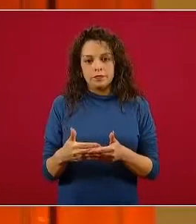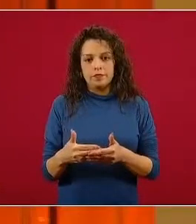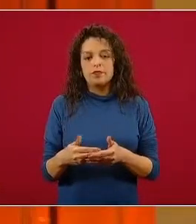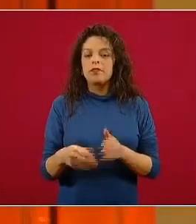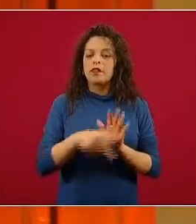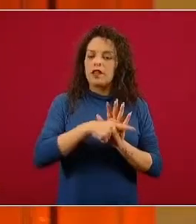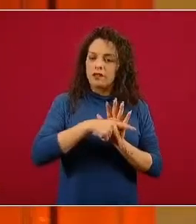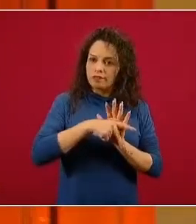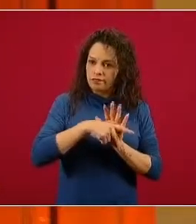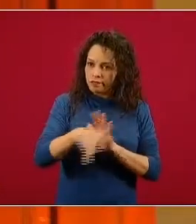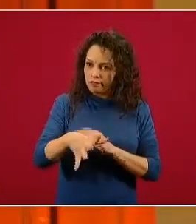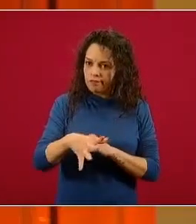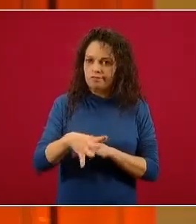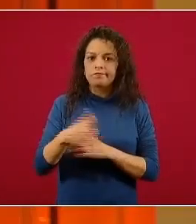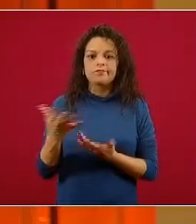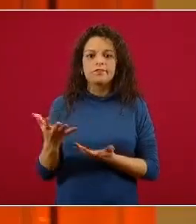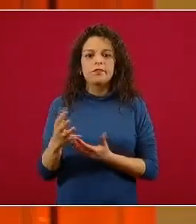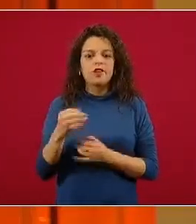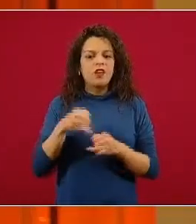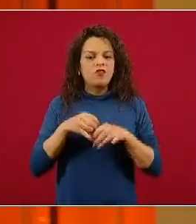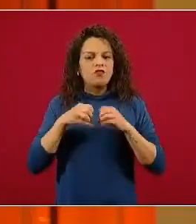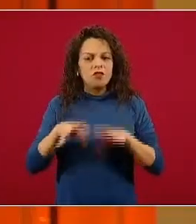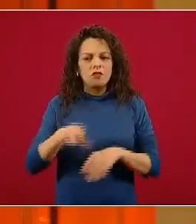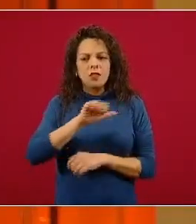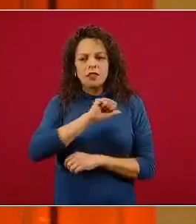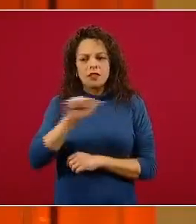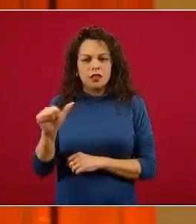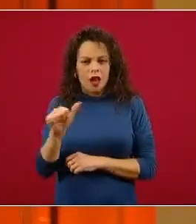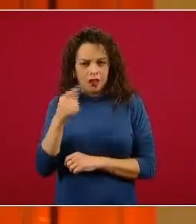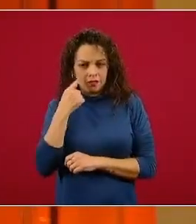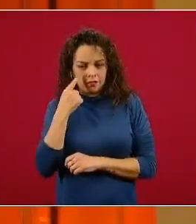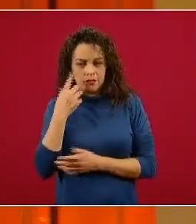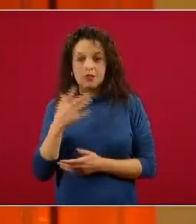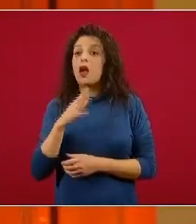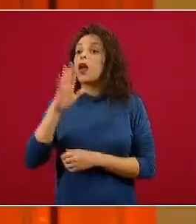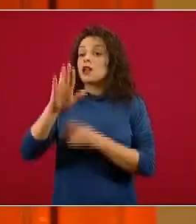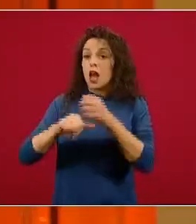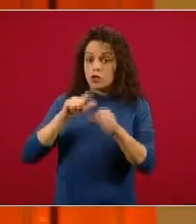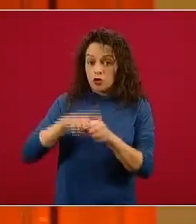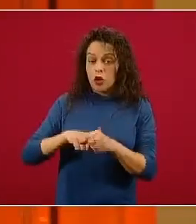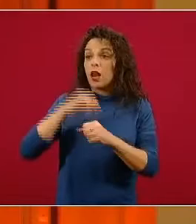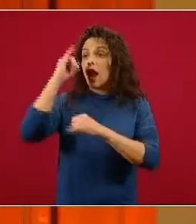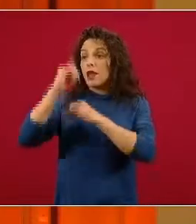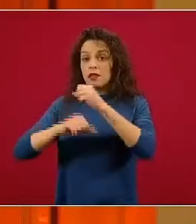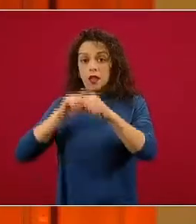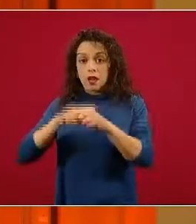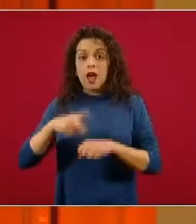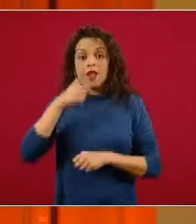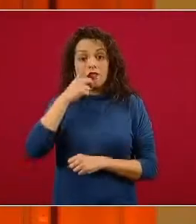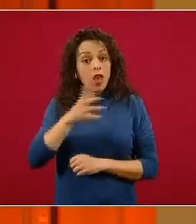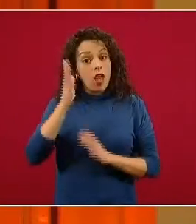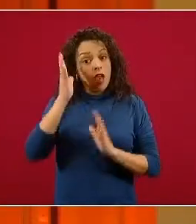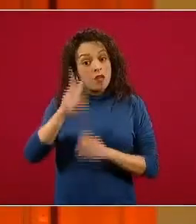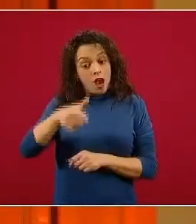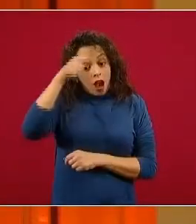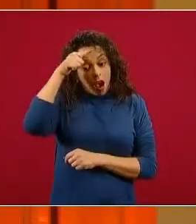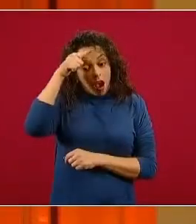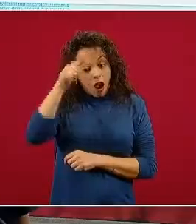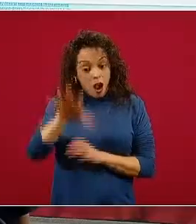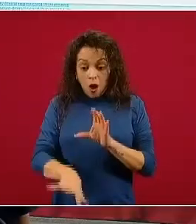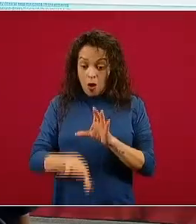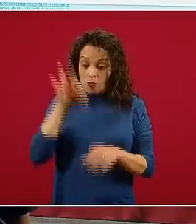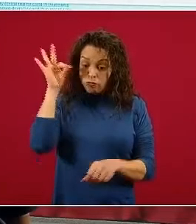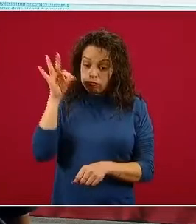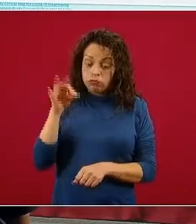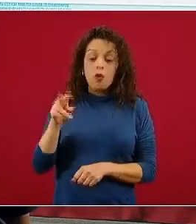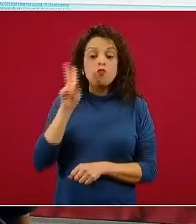información, nacionales e internacionales, la idea de que ya se encontró una evidencia científica apropiada que